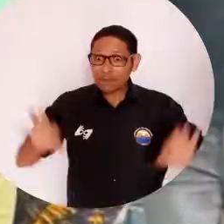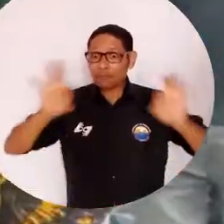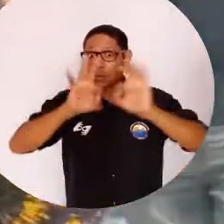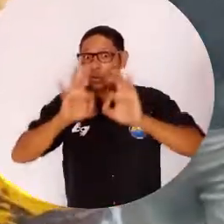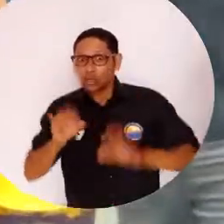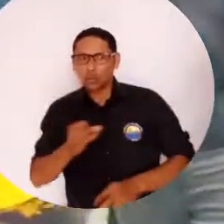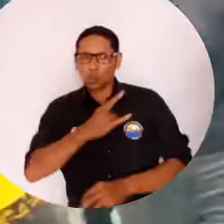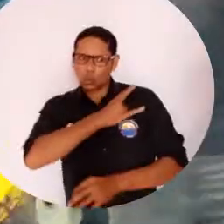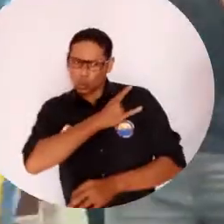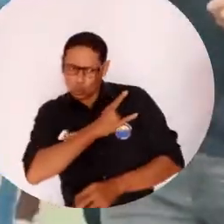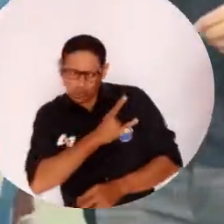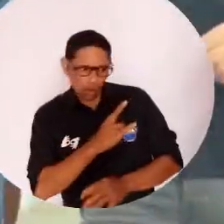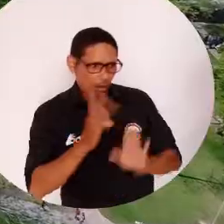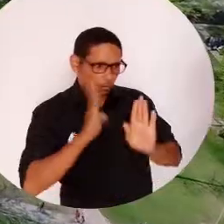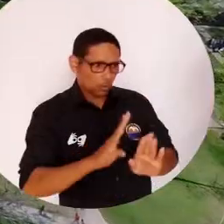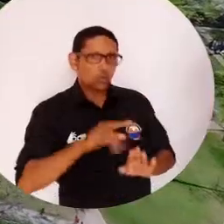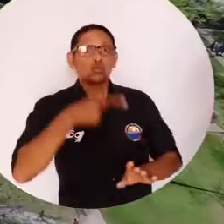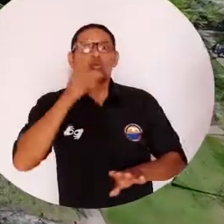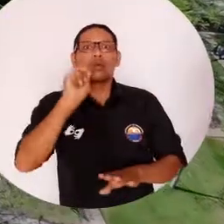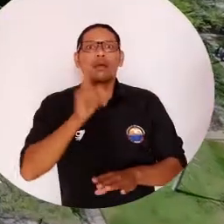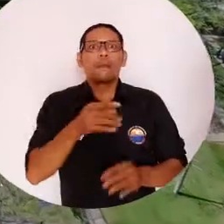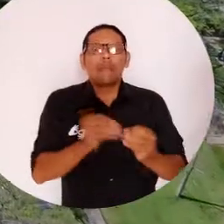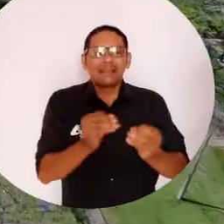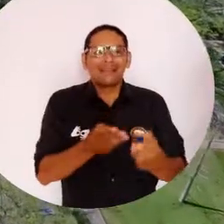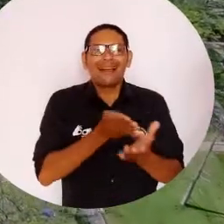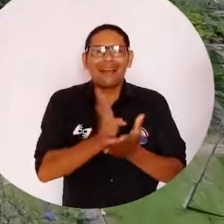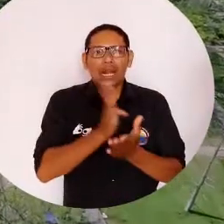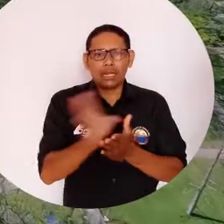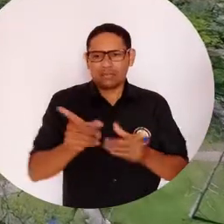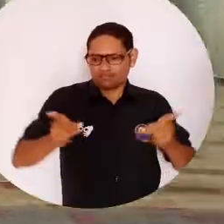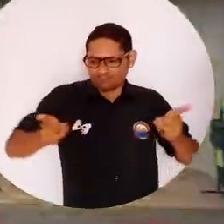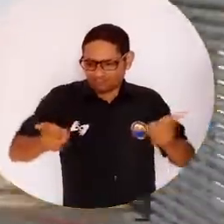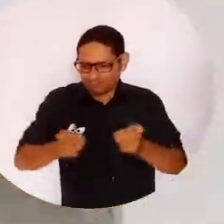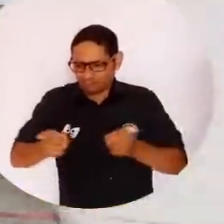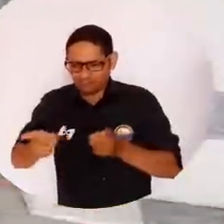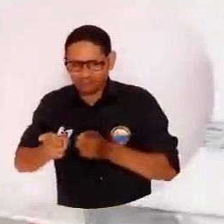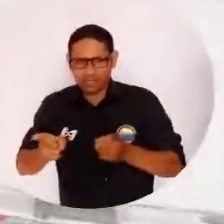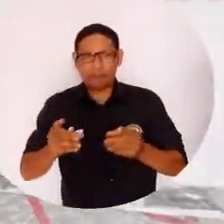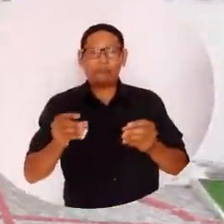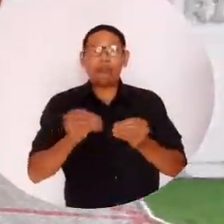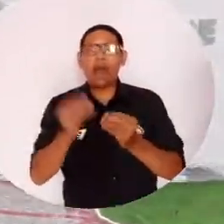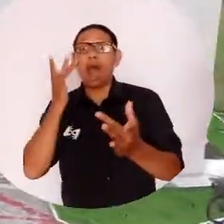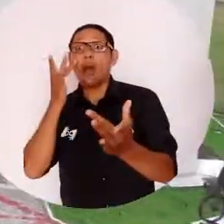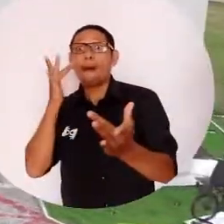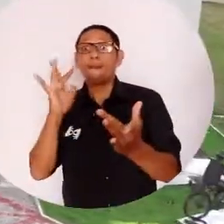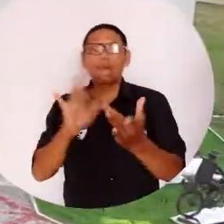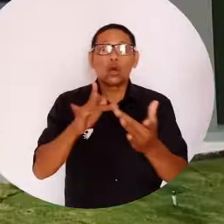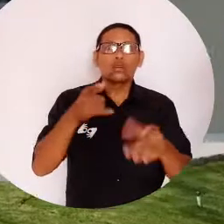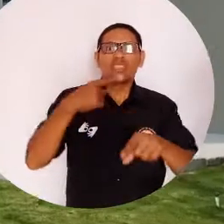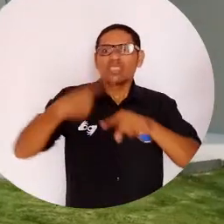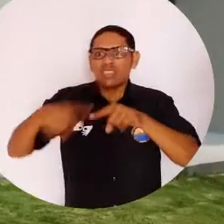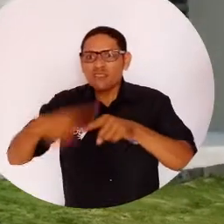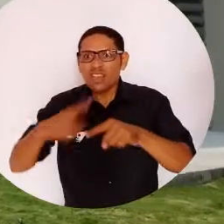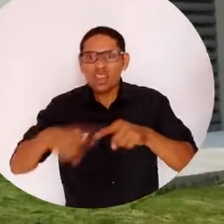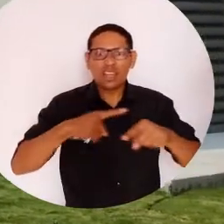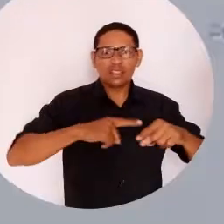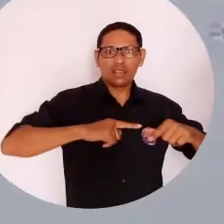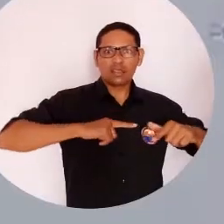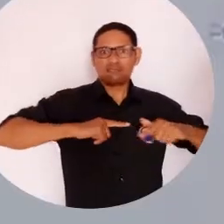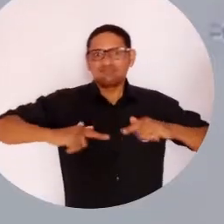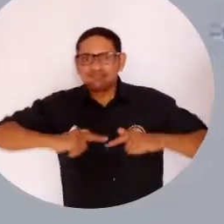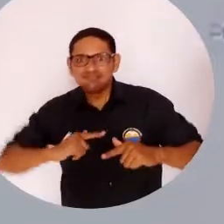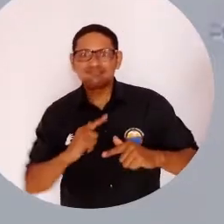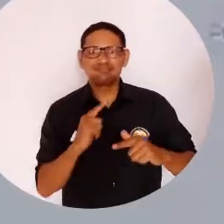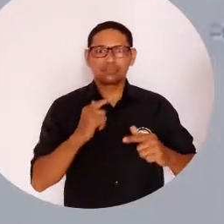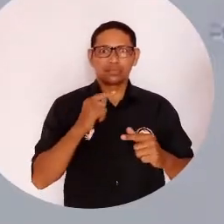y argumentó que las instituciones de educación superior deben ofertar carreras más cortas y acordes a nuevas competencias laborales. Hay que trabajar con los